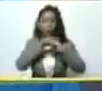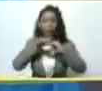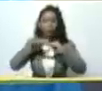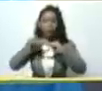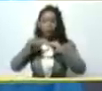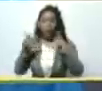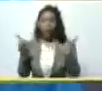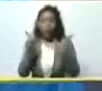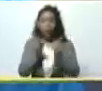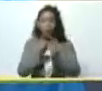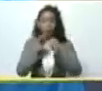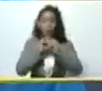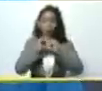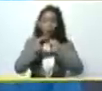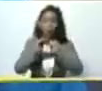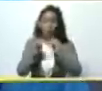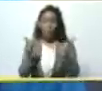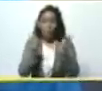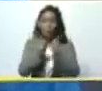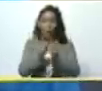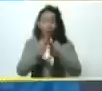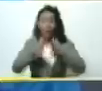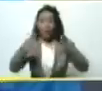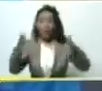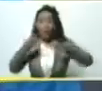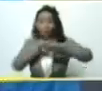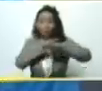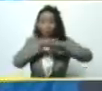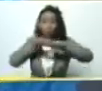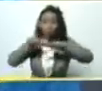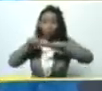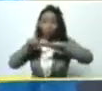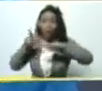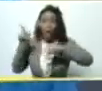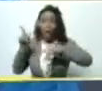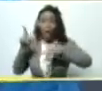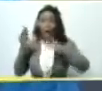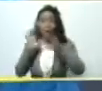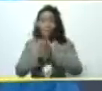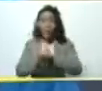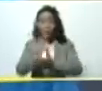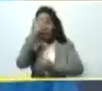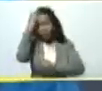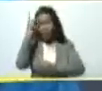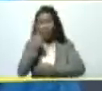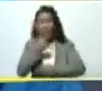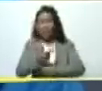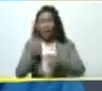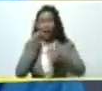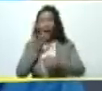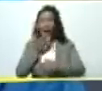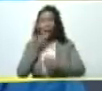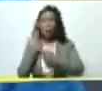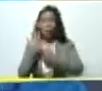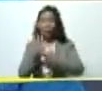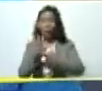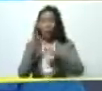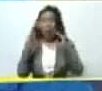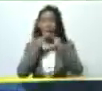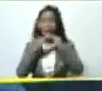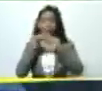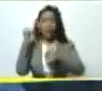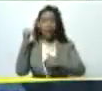superficie pequeña y grande superficie compañero Tare pone un ejemplo de una finca de la gobernación ahí en Aragua